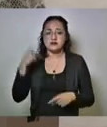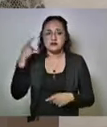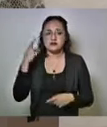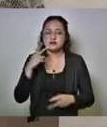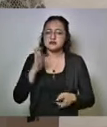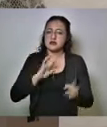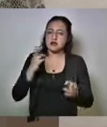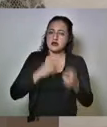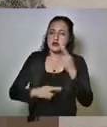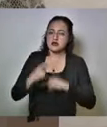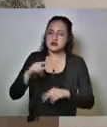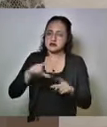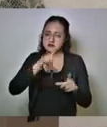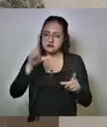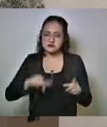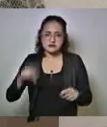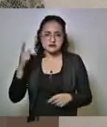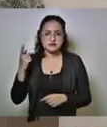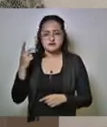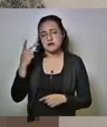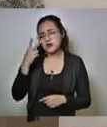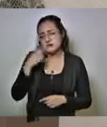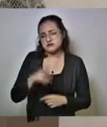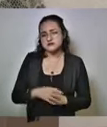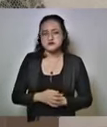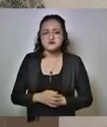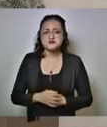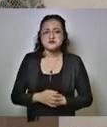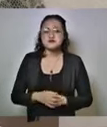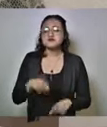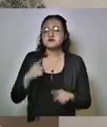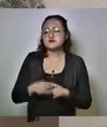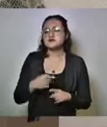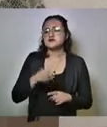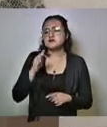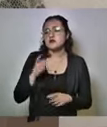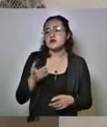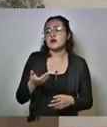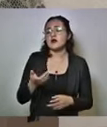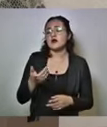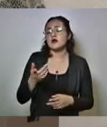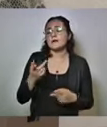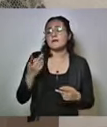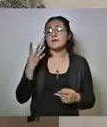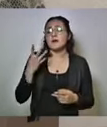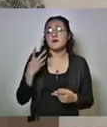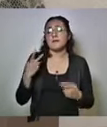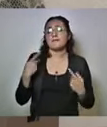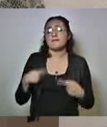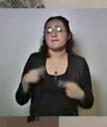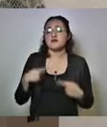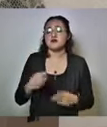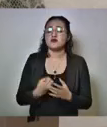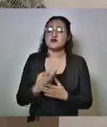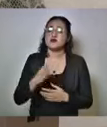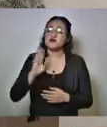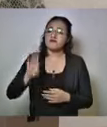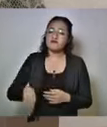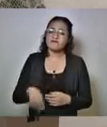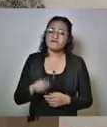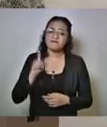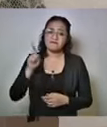retornado a nuestro país. También se confirma el fallecimiento de cuatro nuevos migrantes